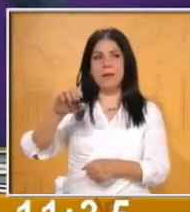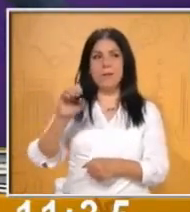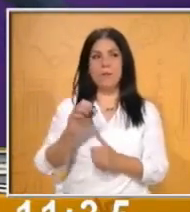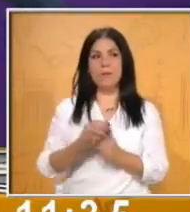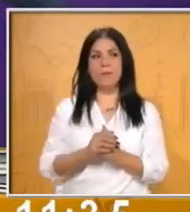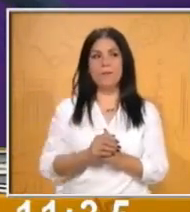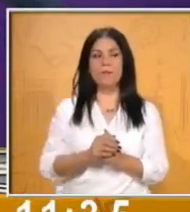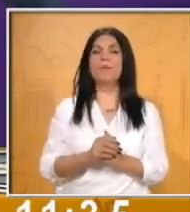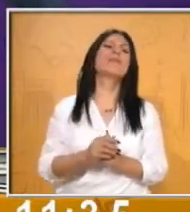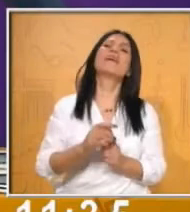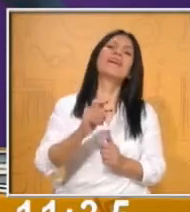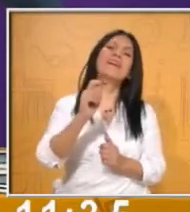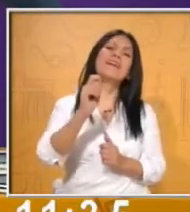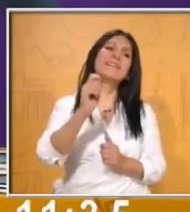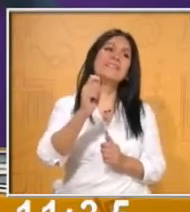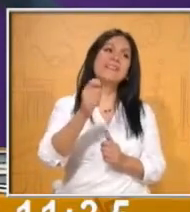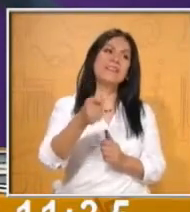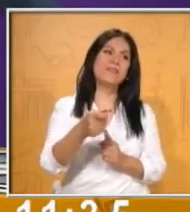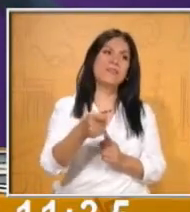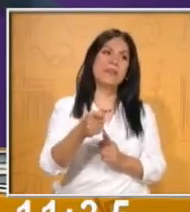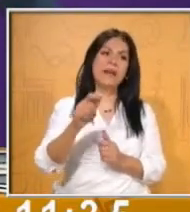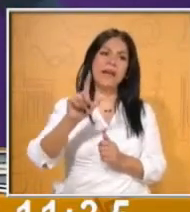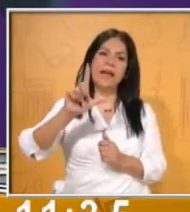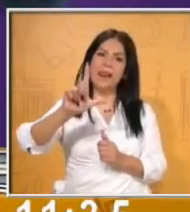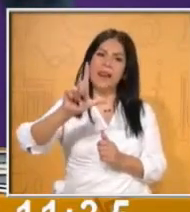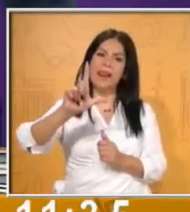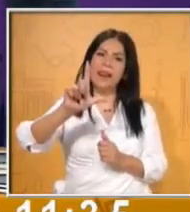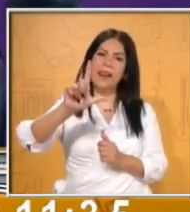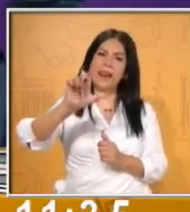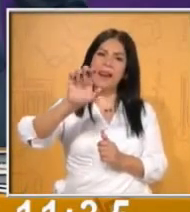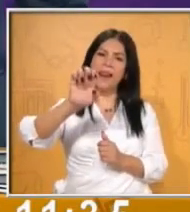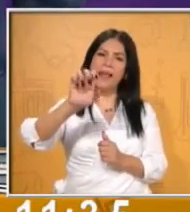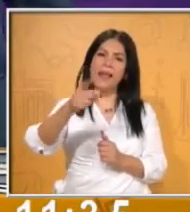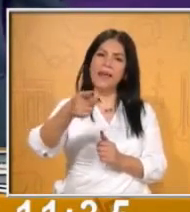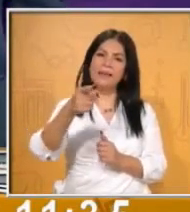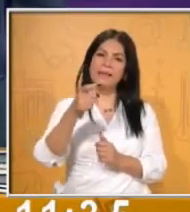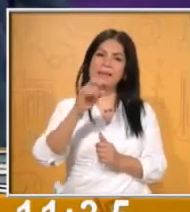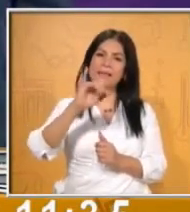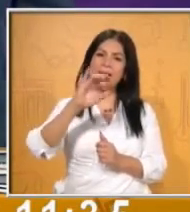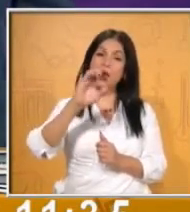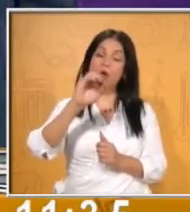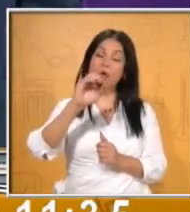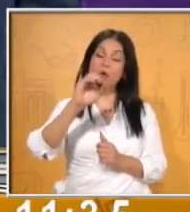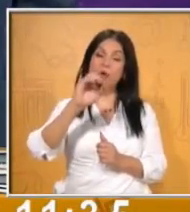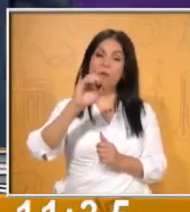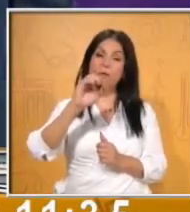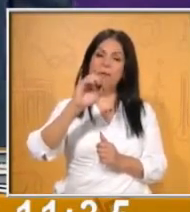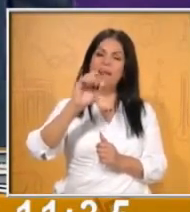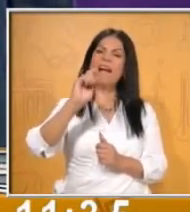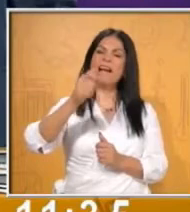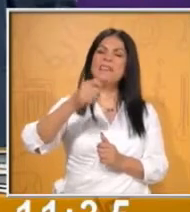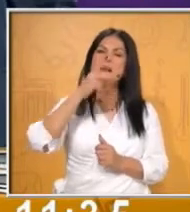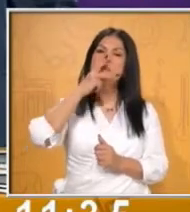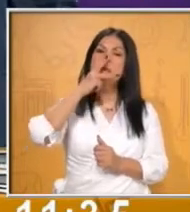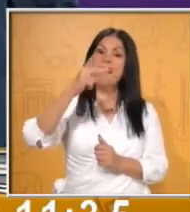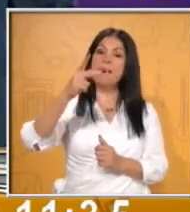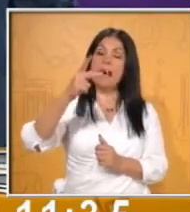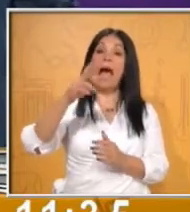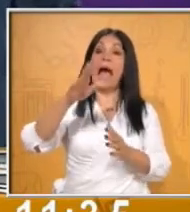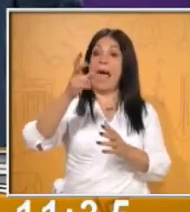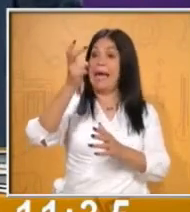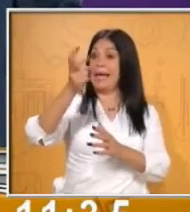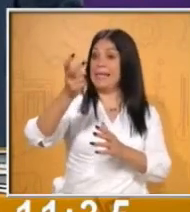es léxico? Pues el léxico se refiere a todo ese conjunto de palabras que tú manejas de manera cotidiana.